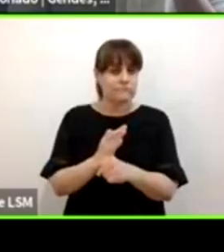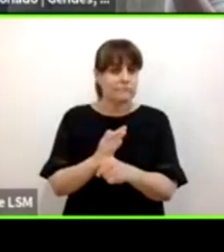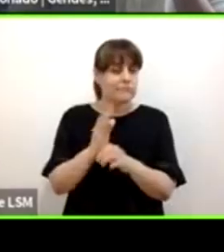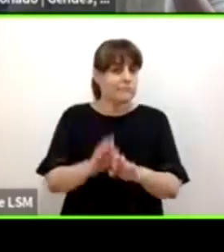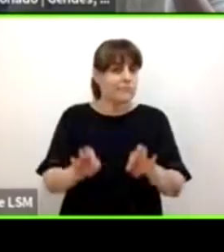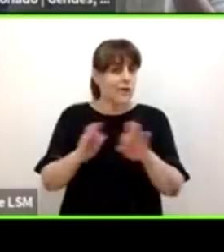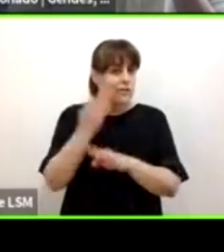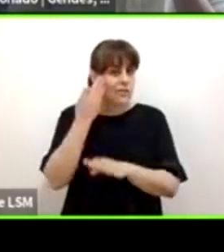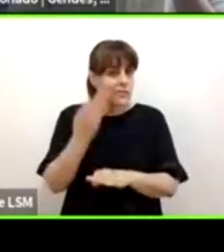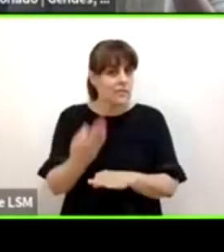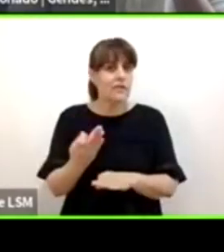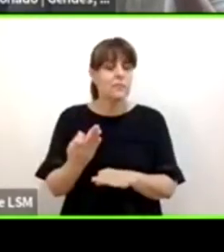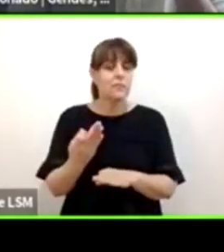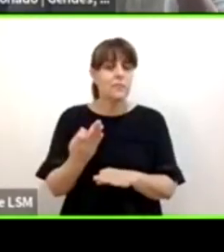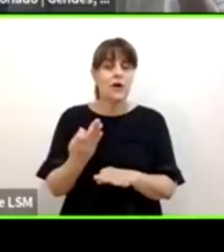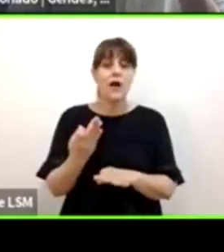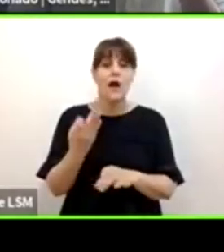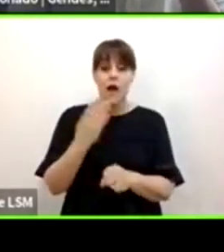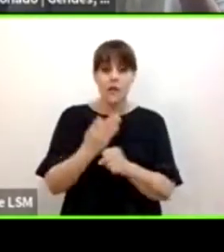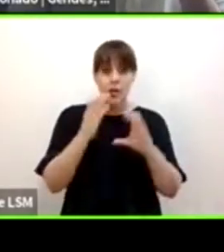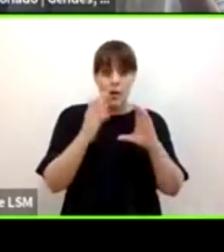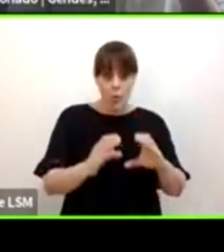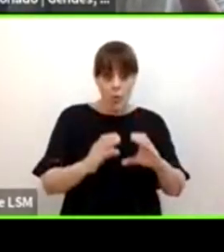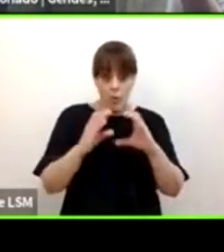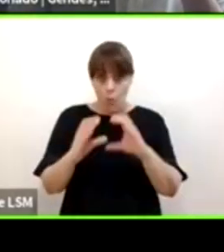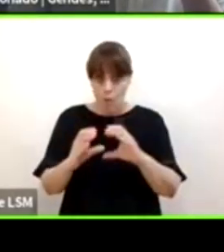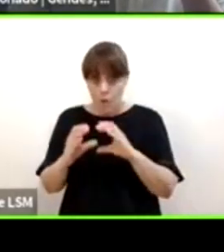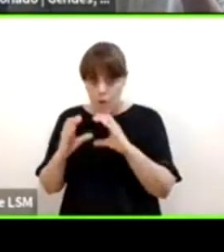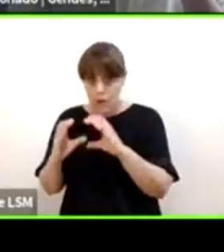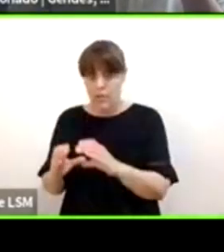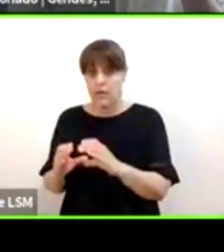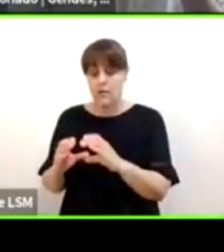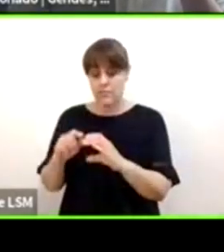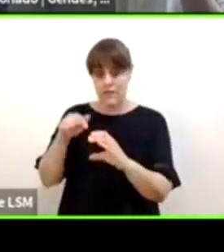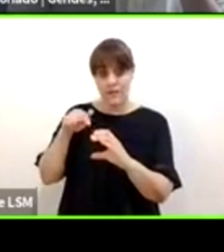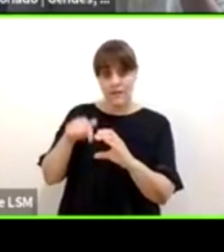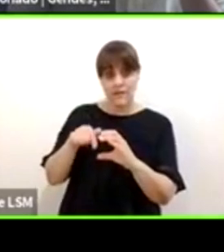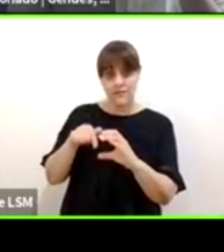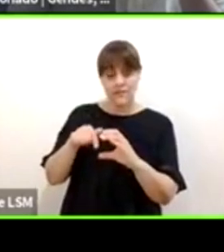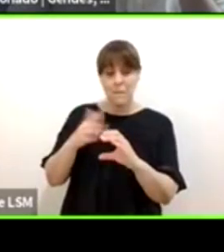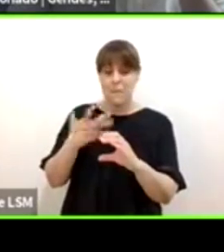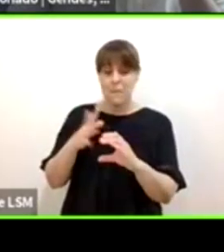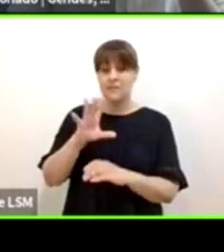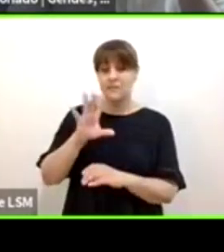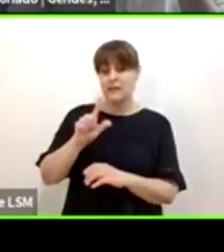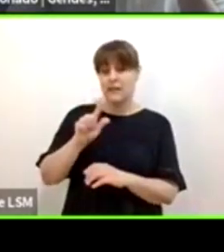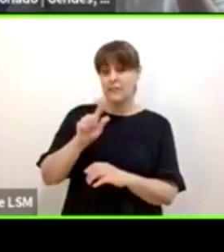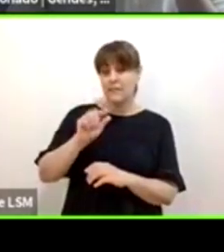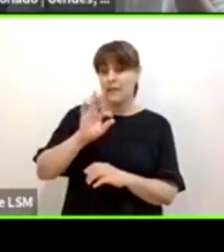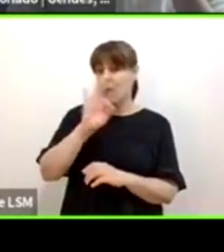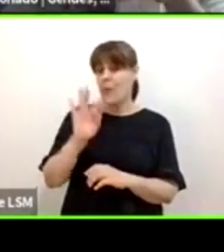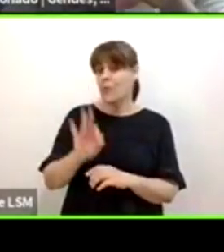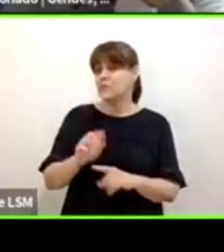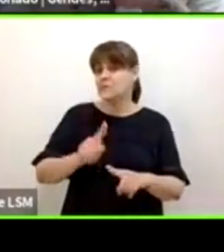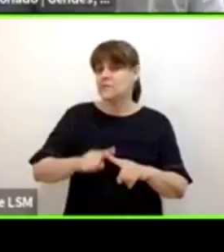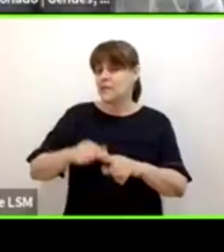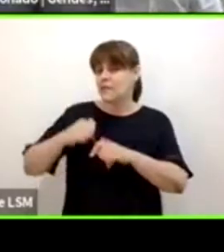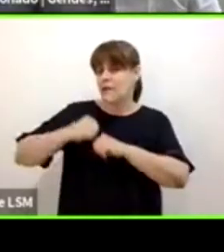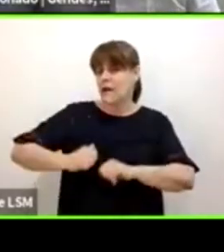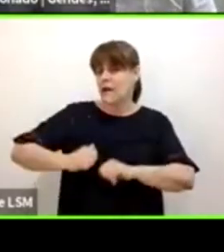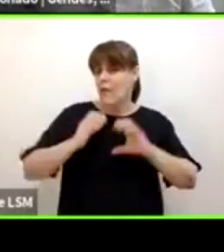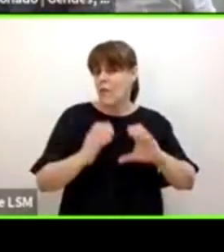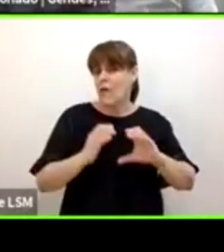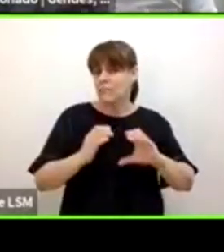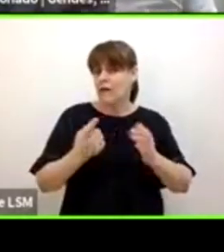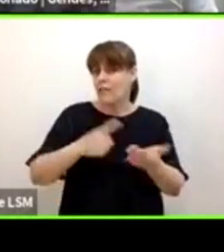estas tareas de cuidados que en más del 70% las realizan las mujeres al interior de los